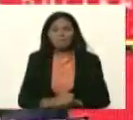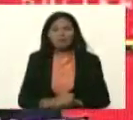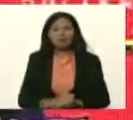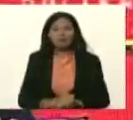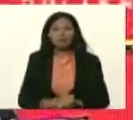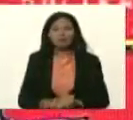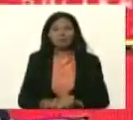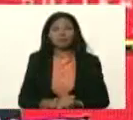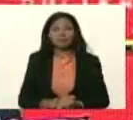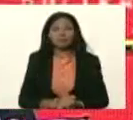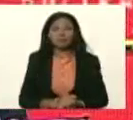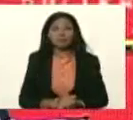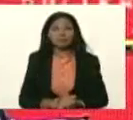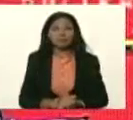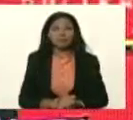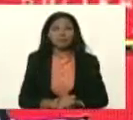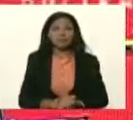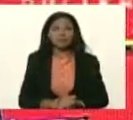paredes